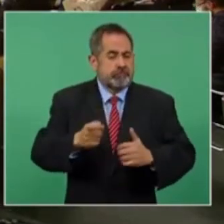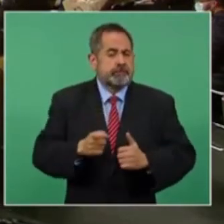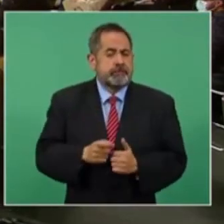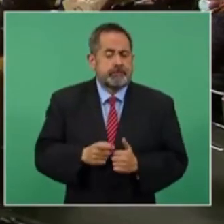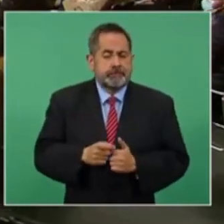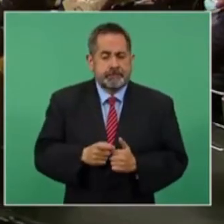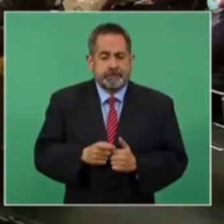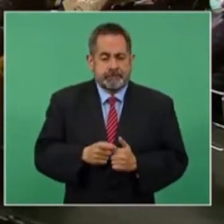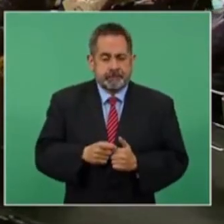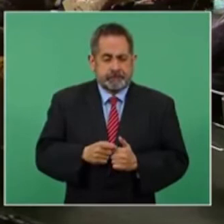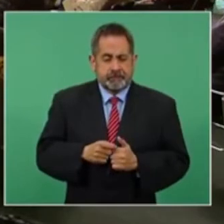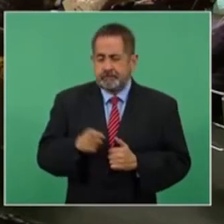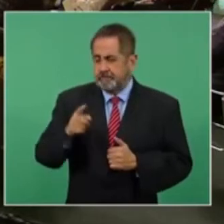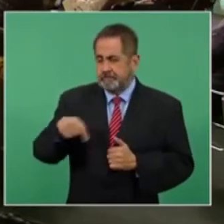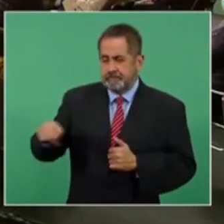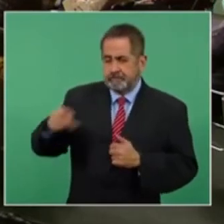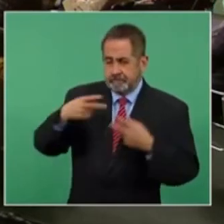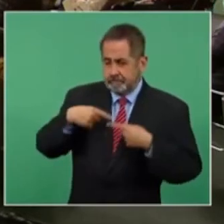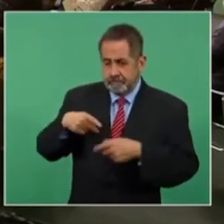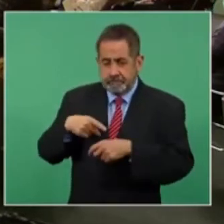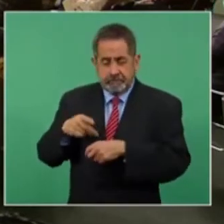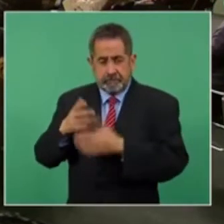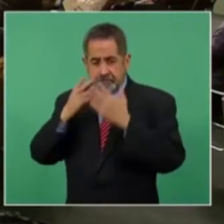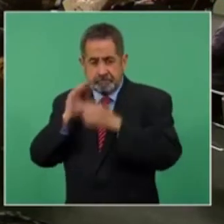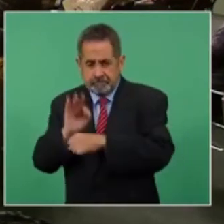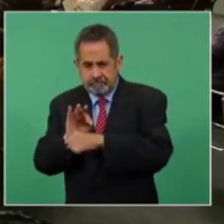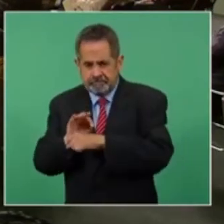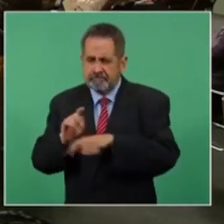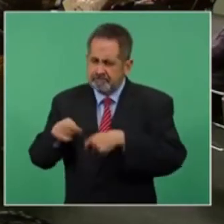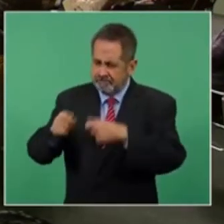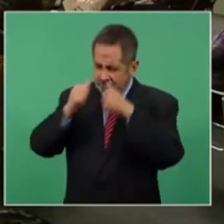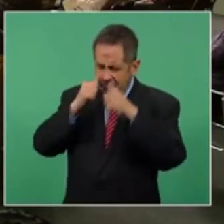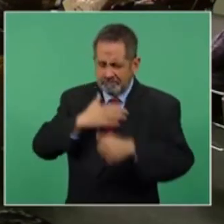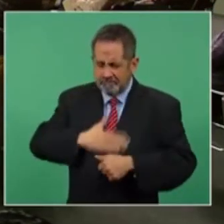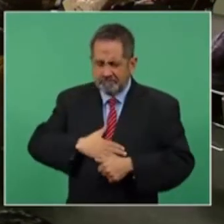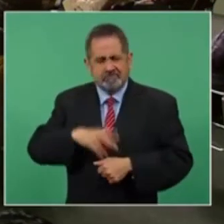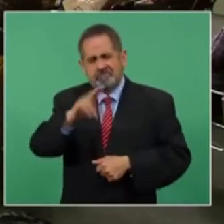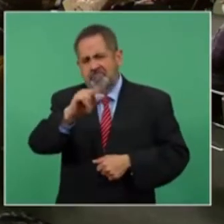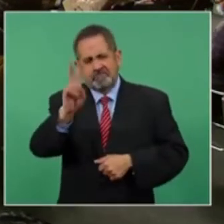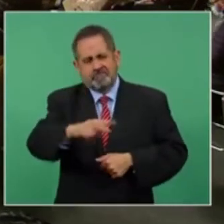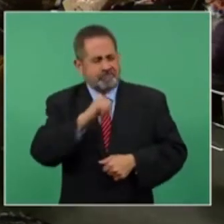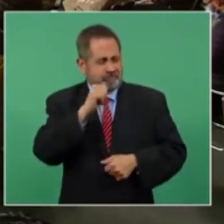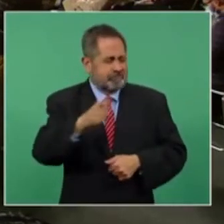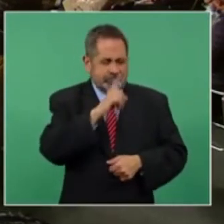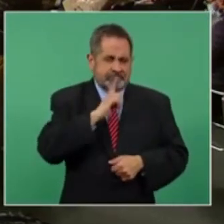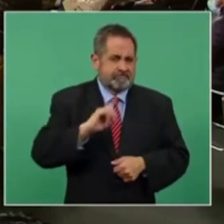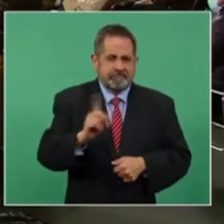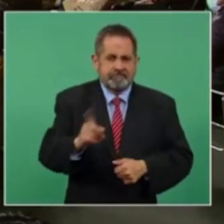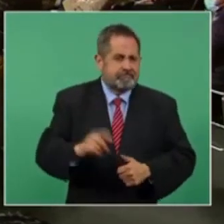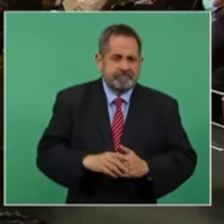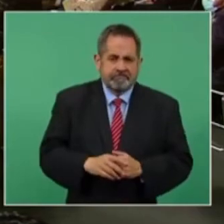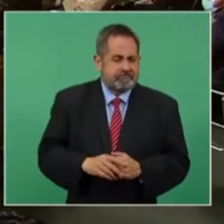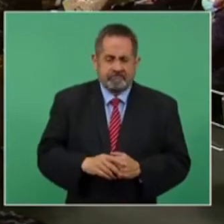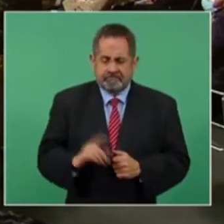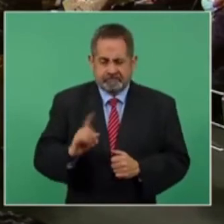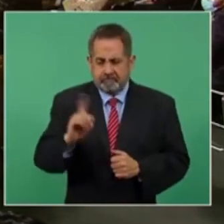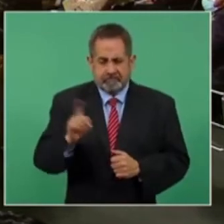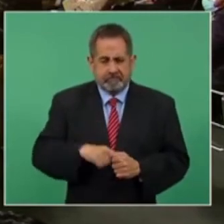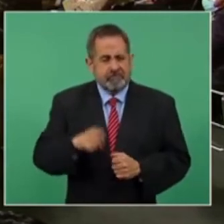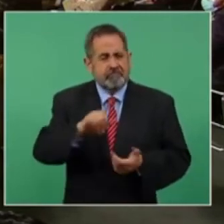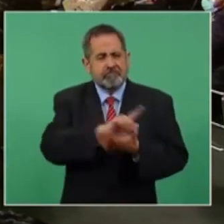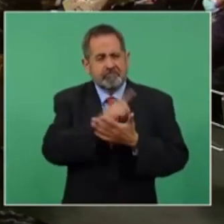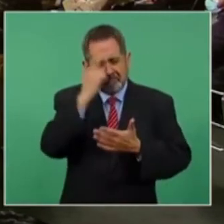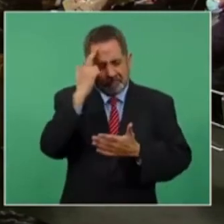el más protegido estaba viviendo la justicia y no es verdad. ¿Cuántos delitos generados tan sólo